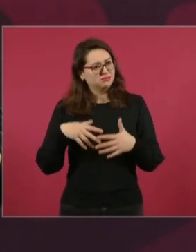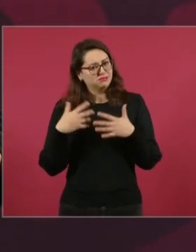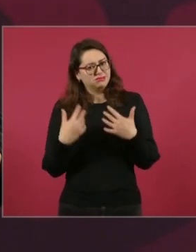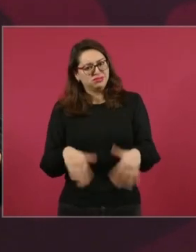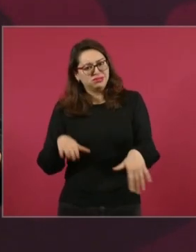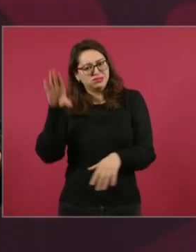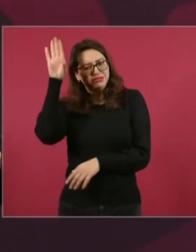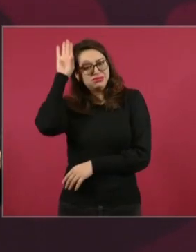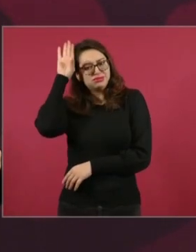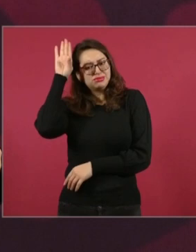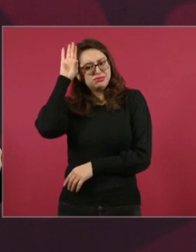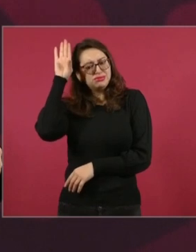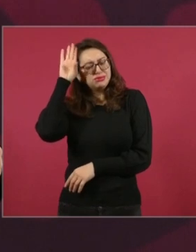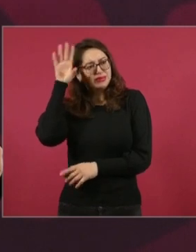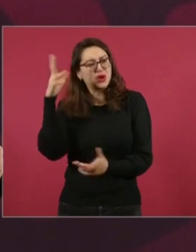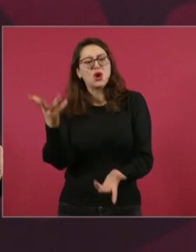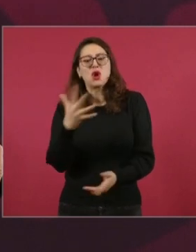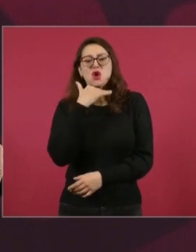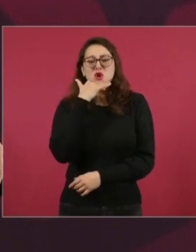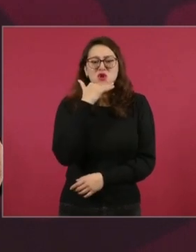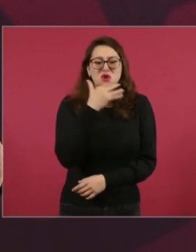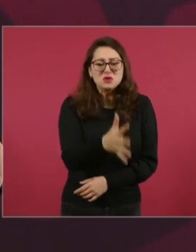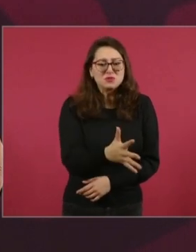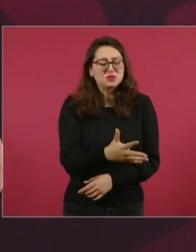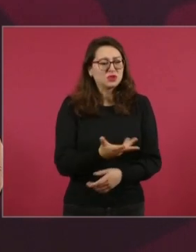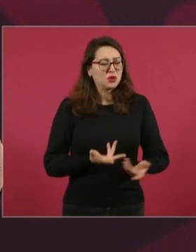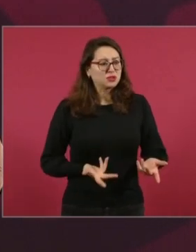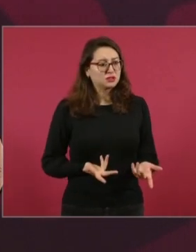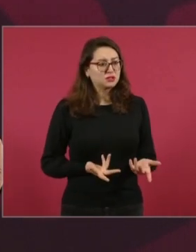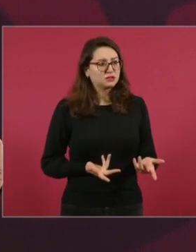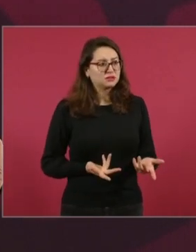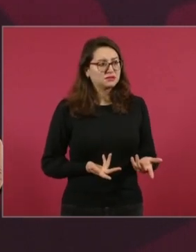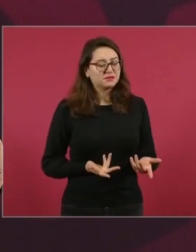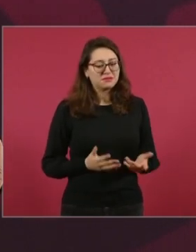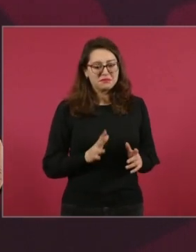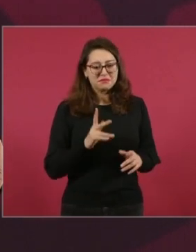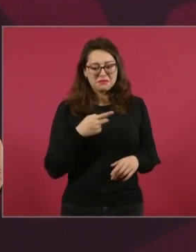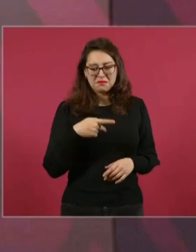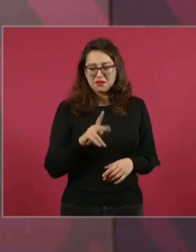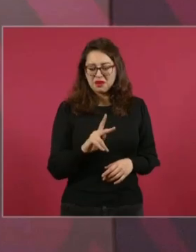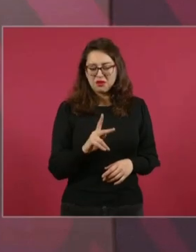Entonces, con los ingenieros militares